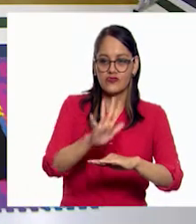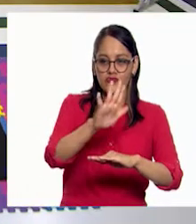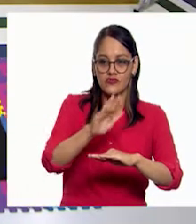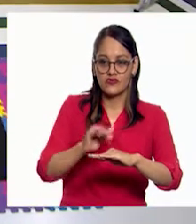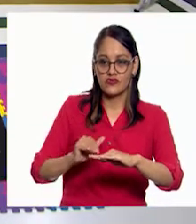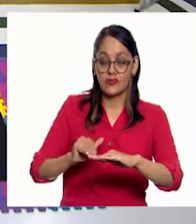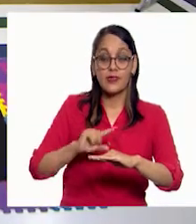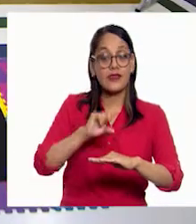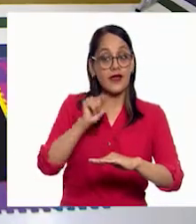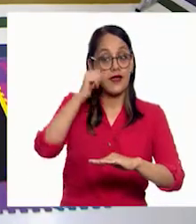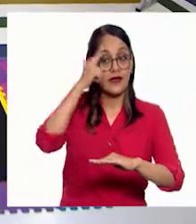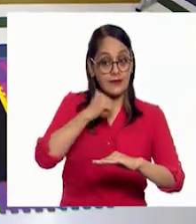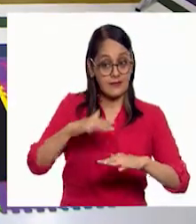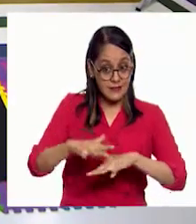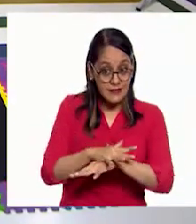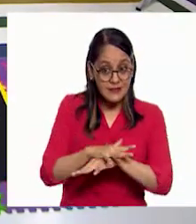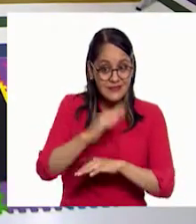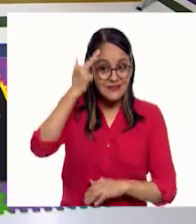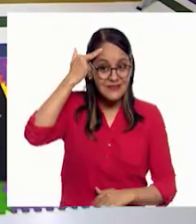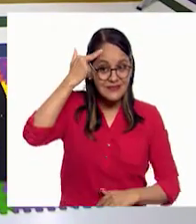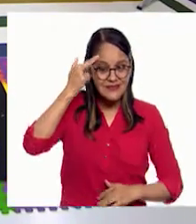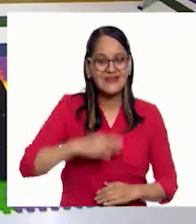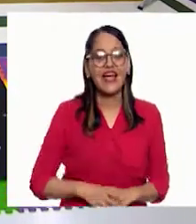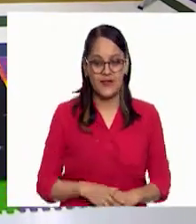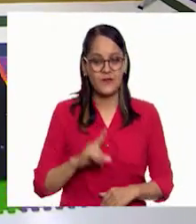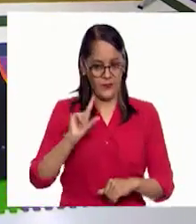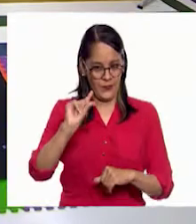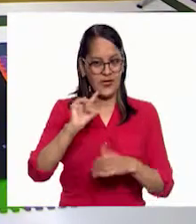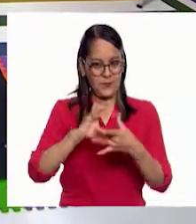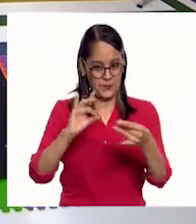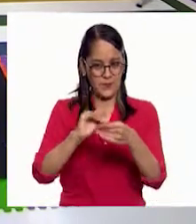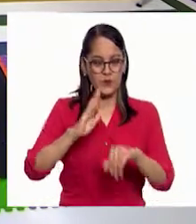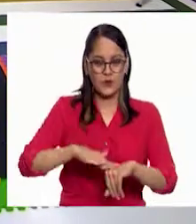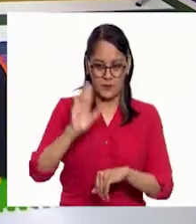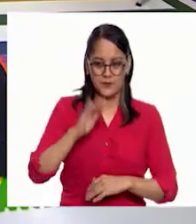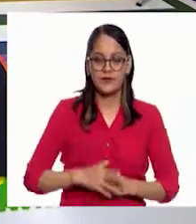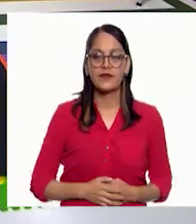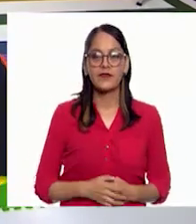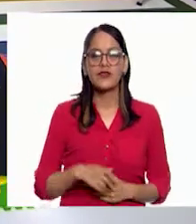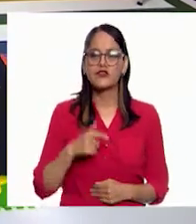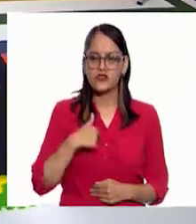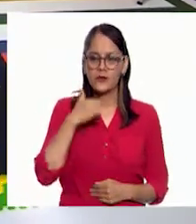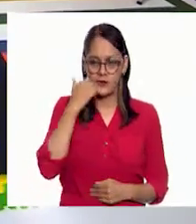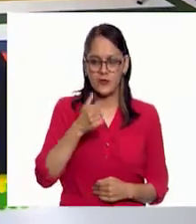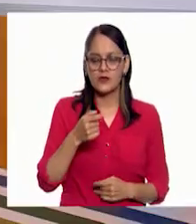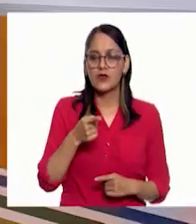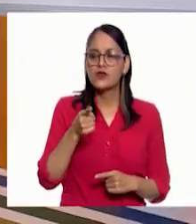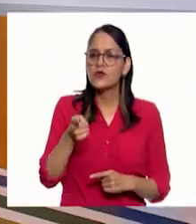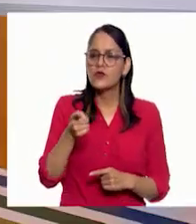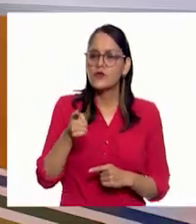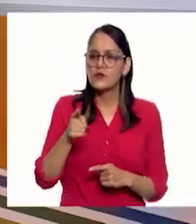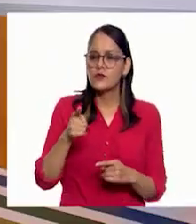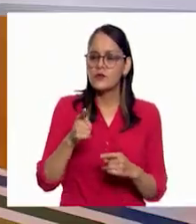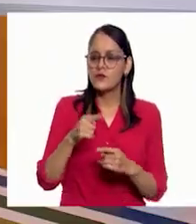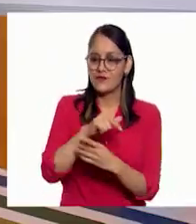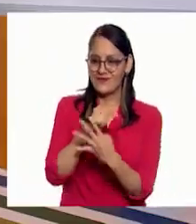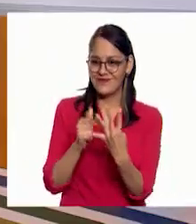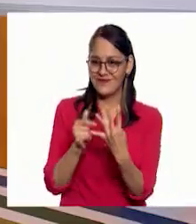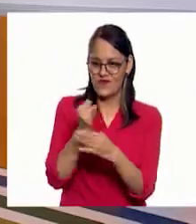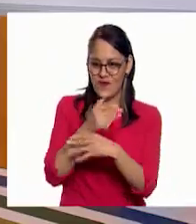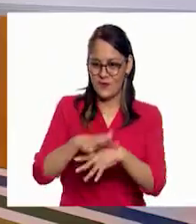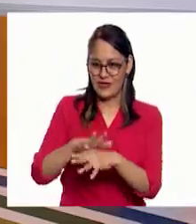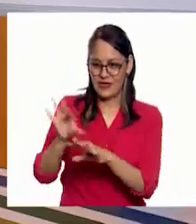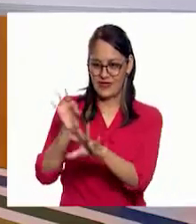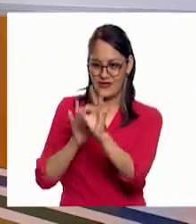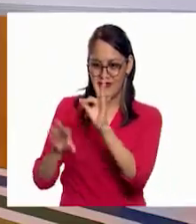Qué corto, vamos a profundizar más en esta información. Muy bien, Pero, Erick, si yo te dijera que organizaras esta información o los datos curiosos de la